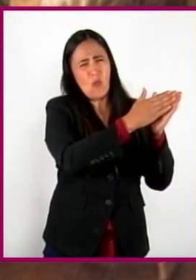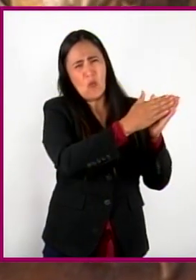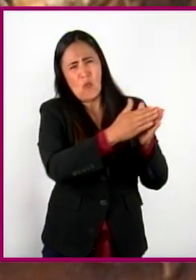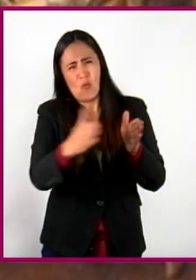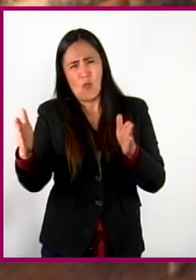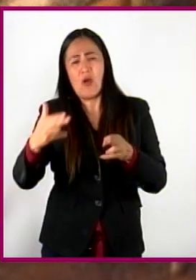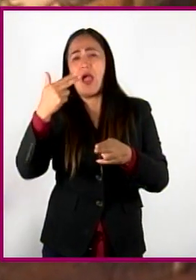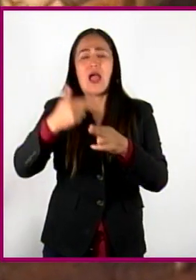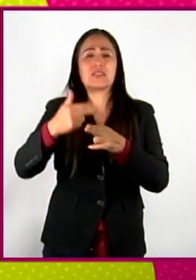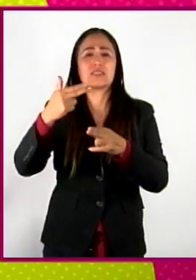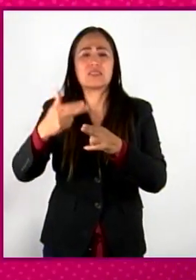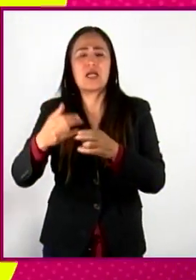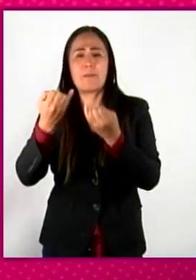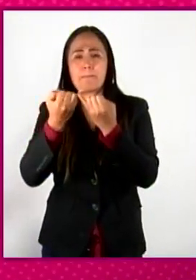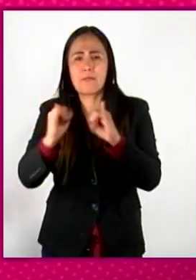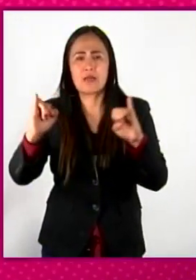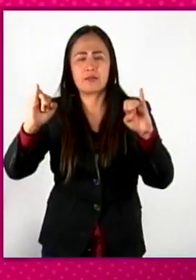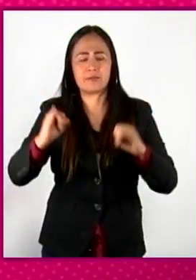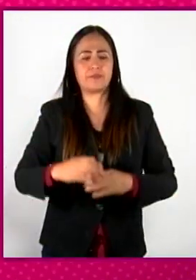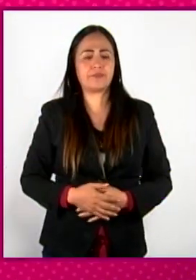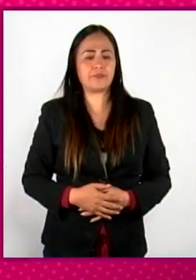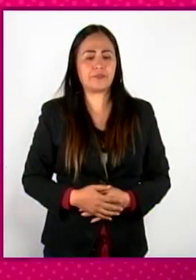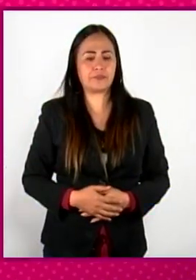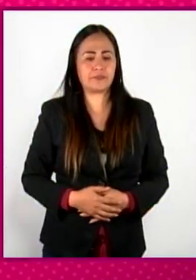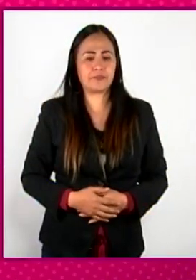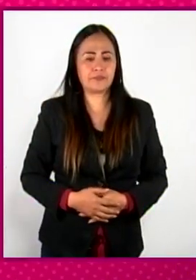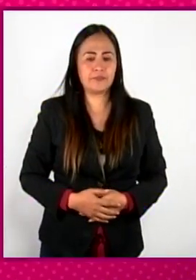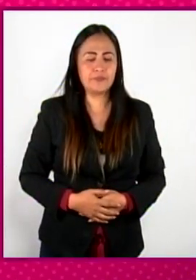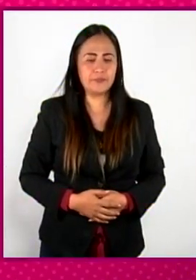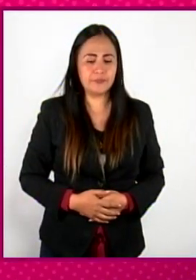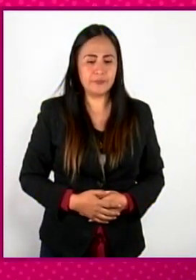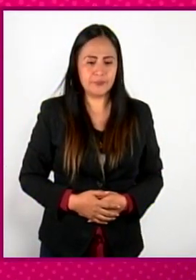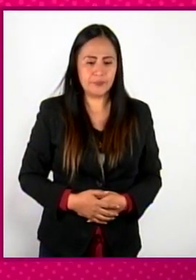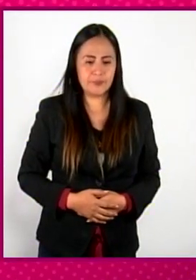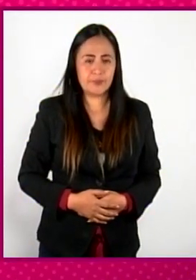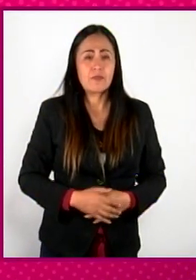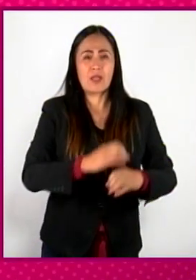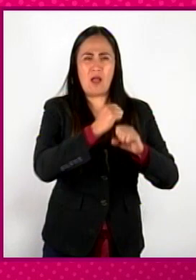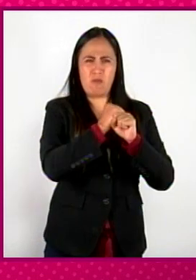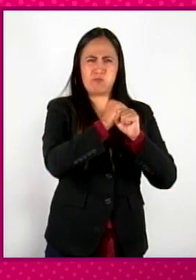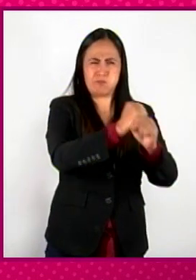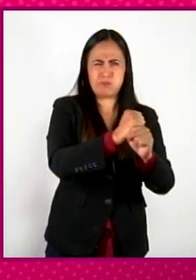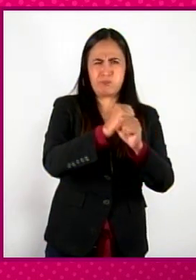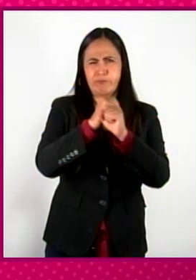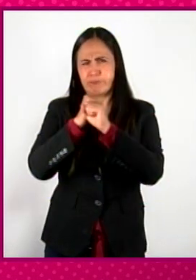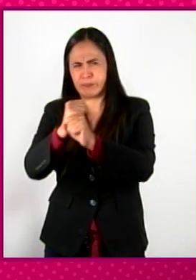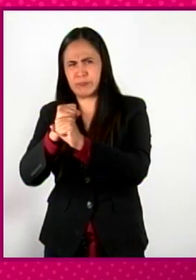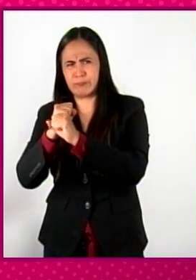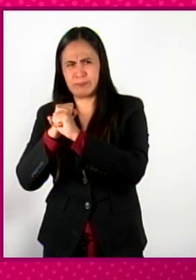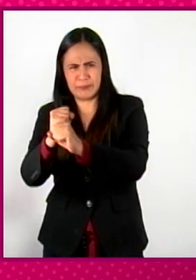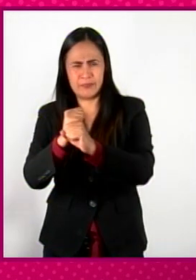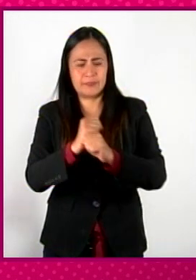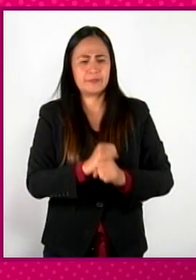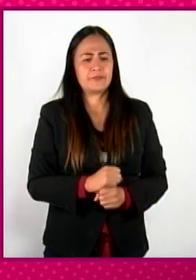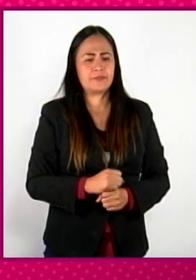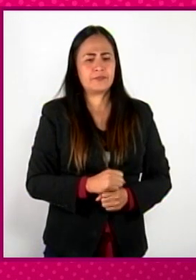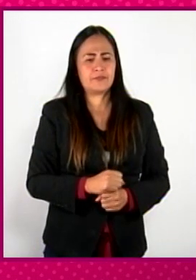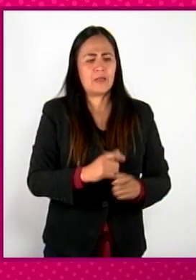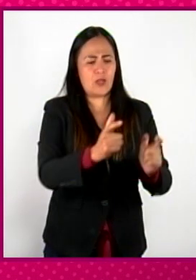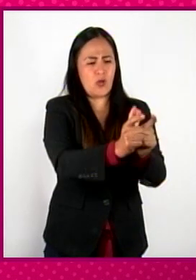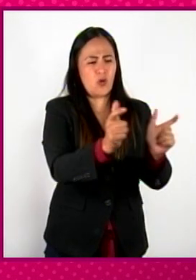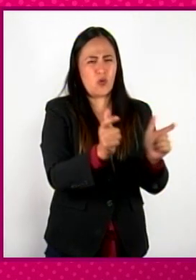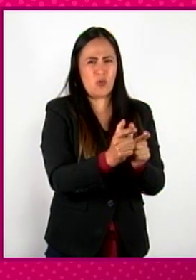hasta la independencia. Respecto a las resistencias de los